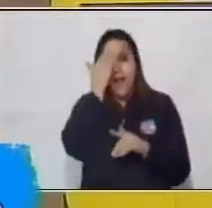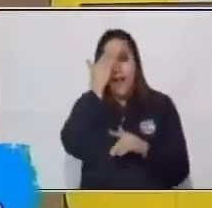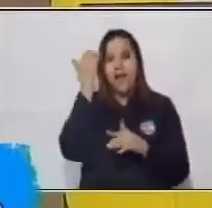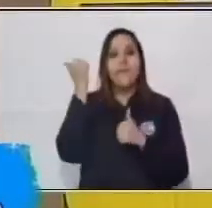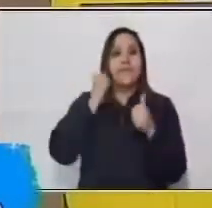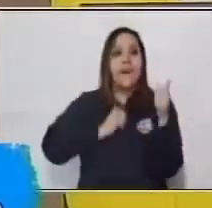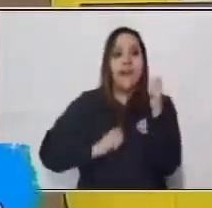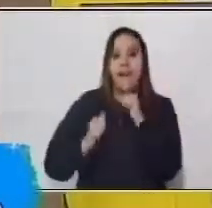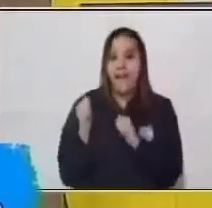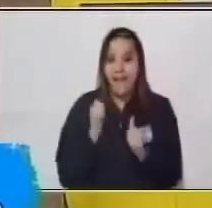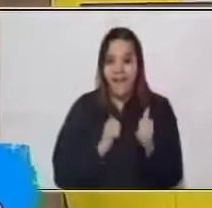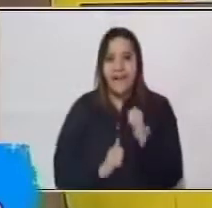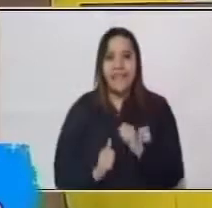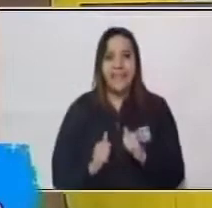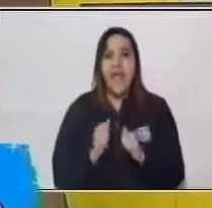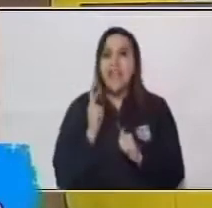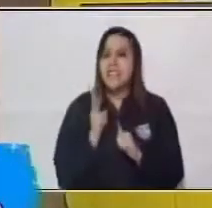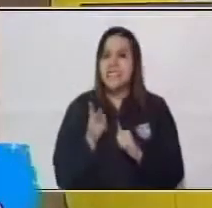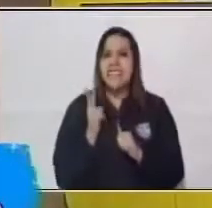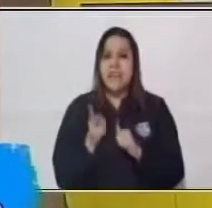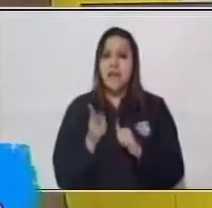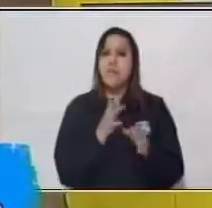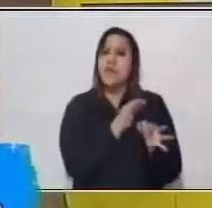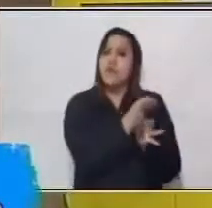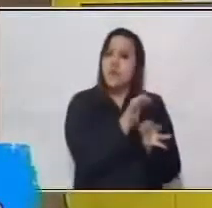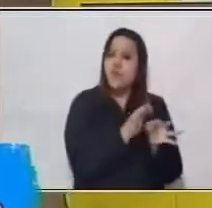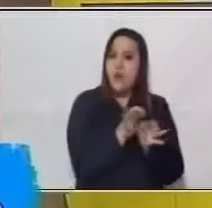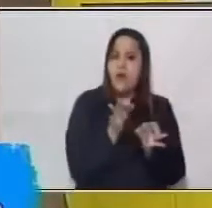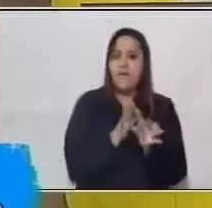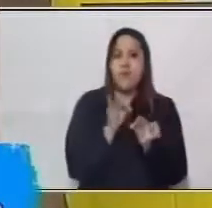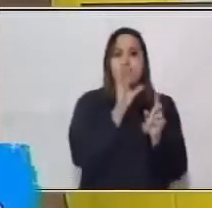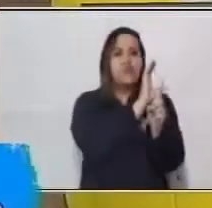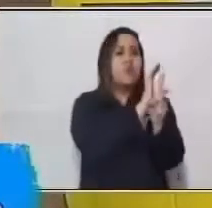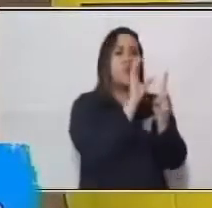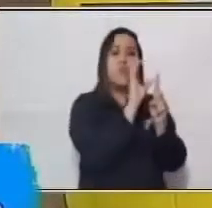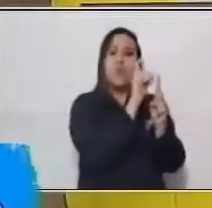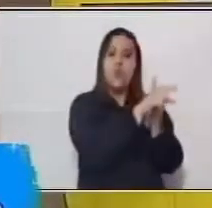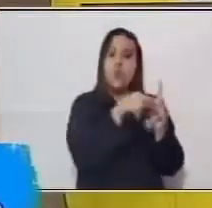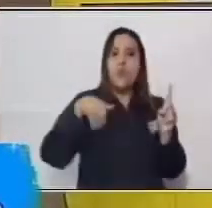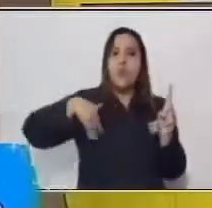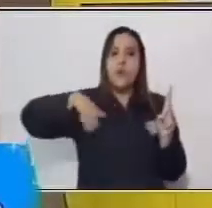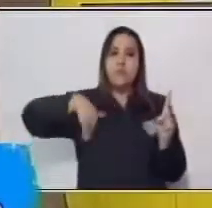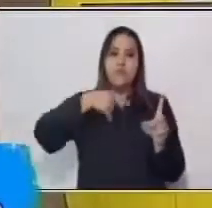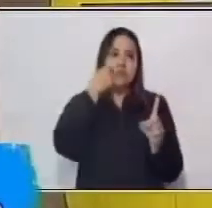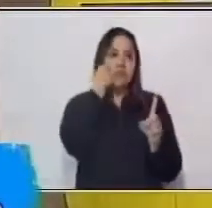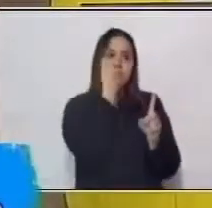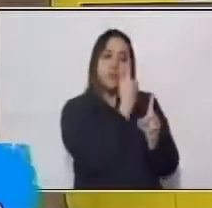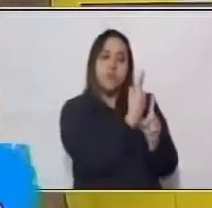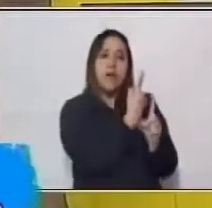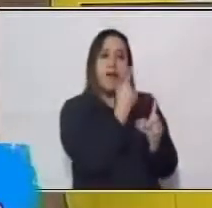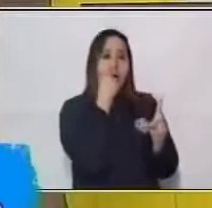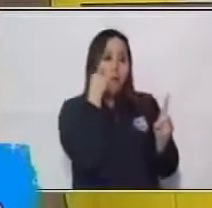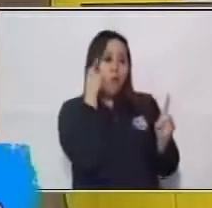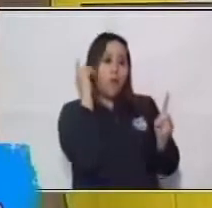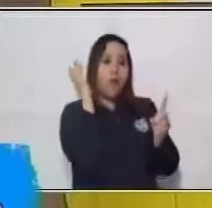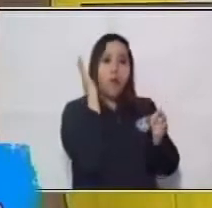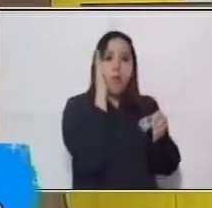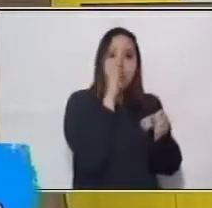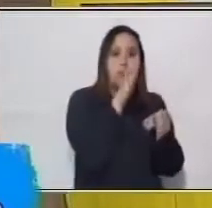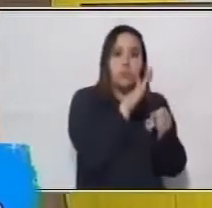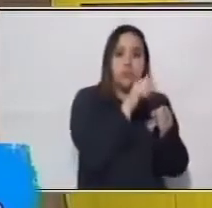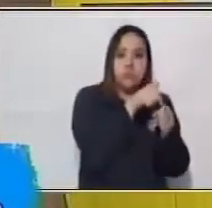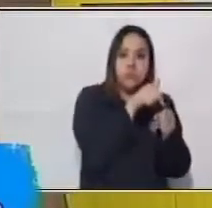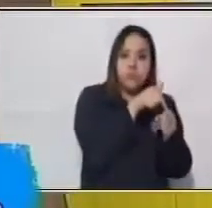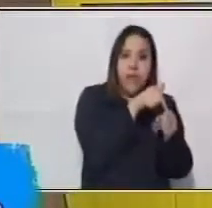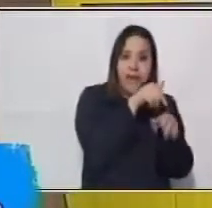Siempre los pueblos buscaron escribir y plasmar todas sus ideas, todas sus creencias y hacer arte.